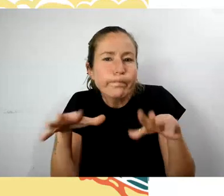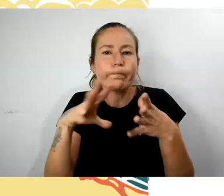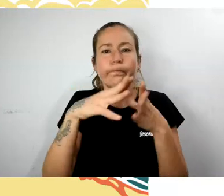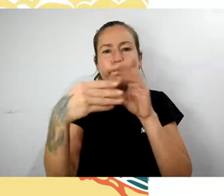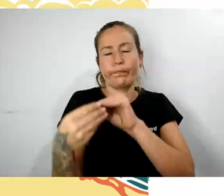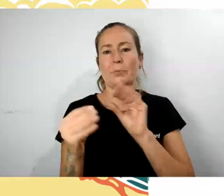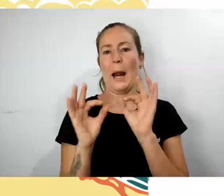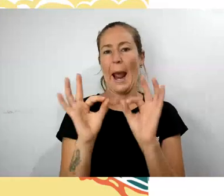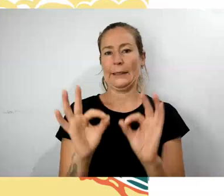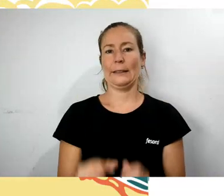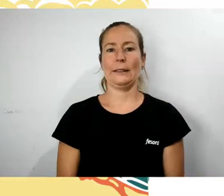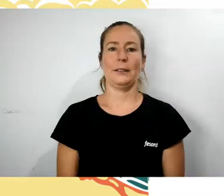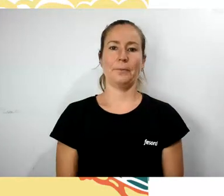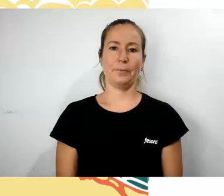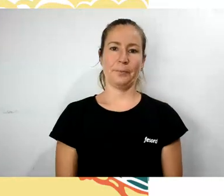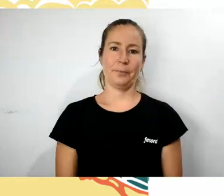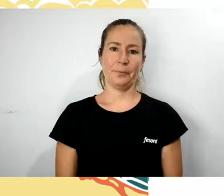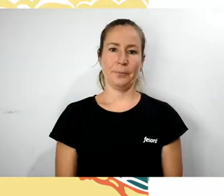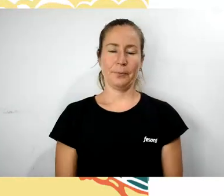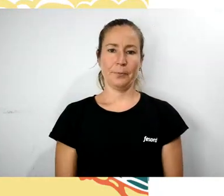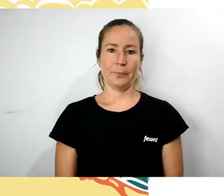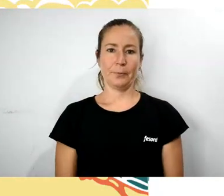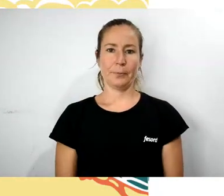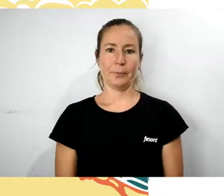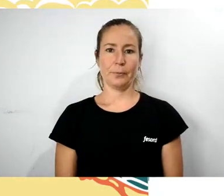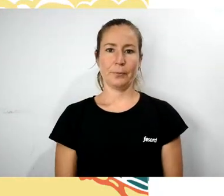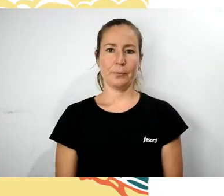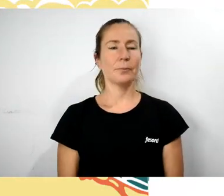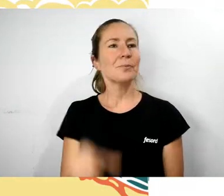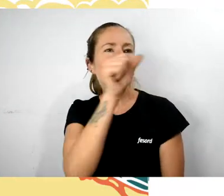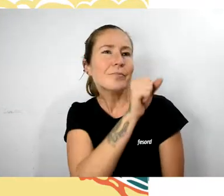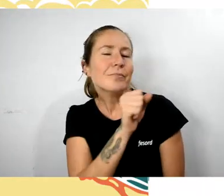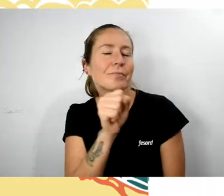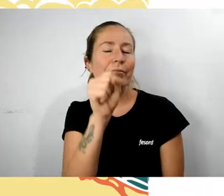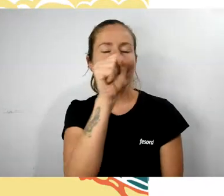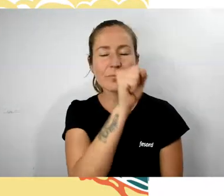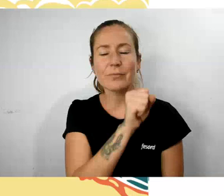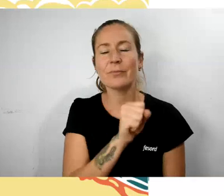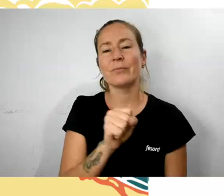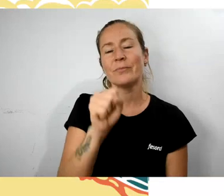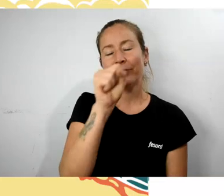Madera, hierro, estopa, brea,